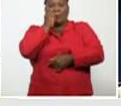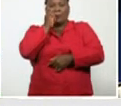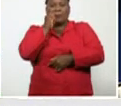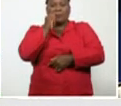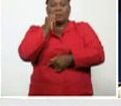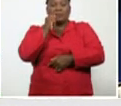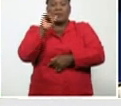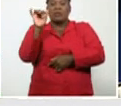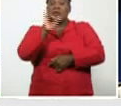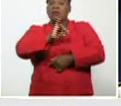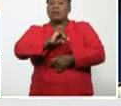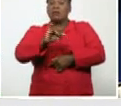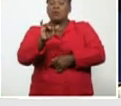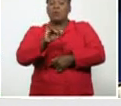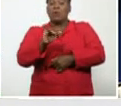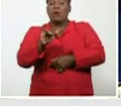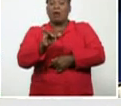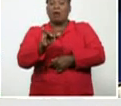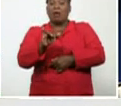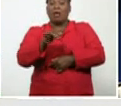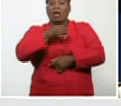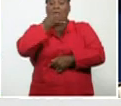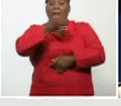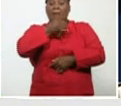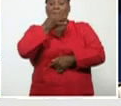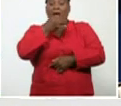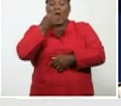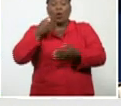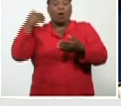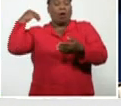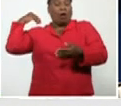como hemos dicho todos los días anteriores,